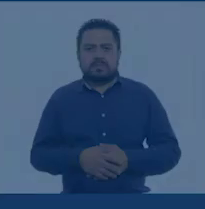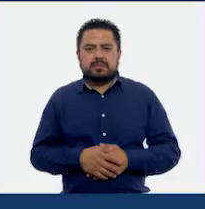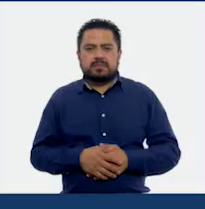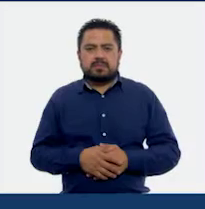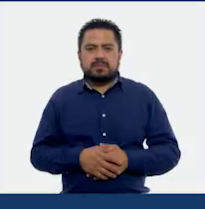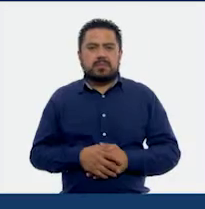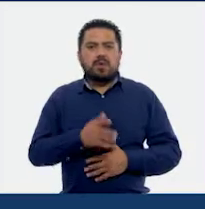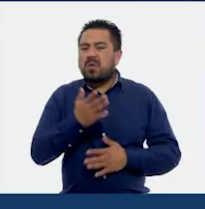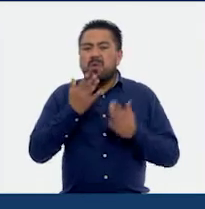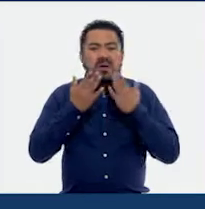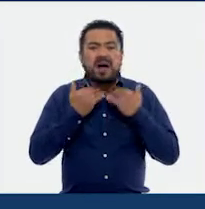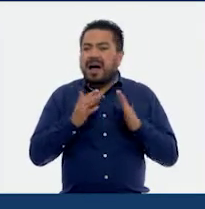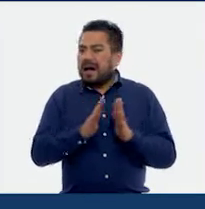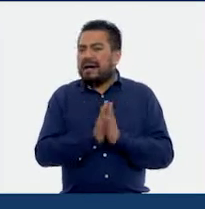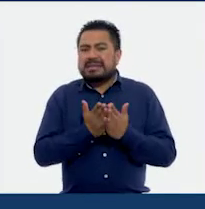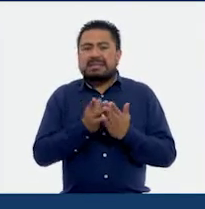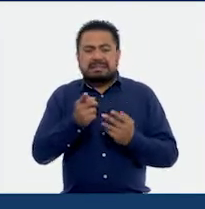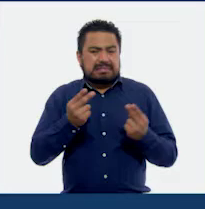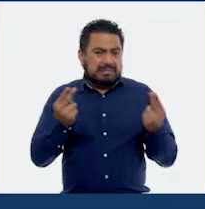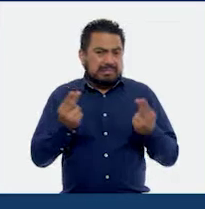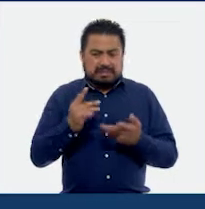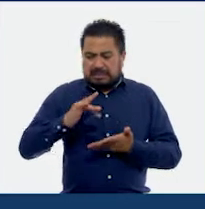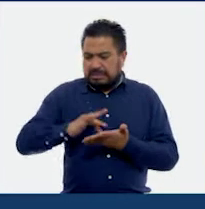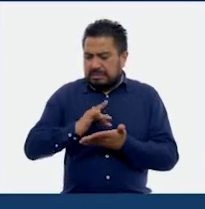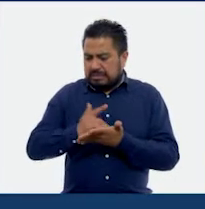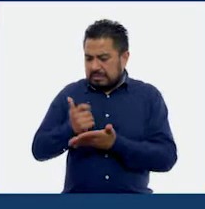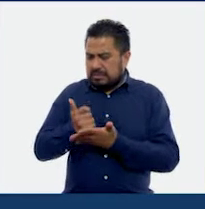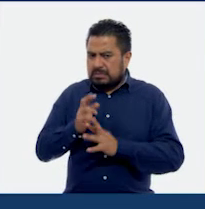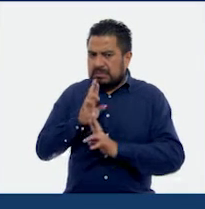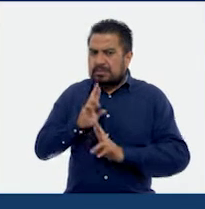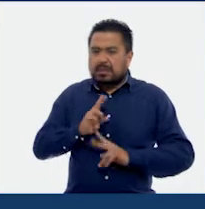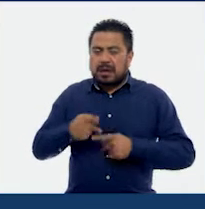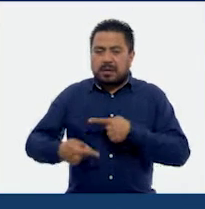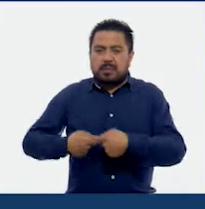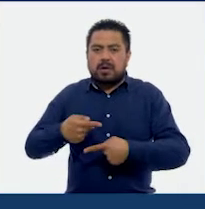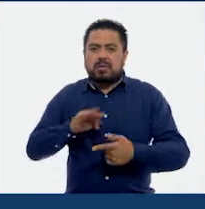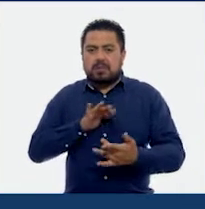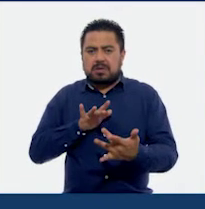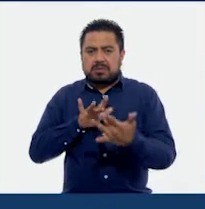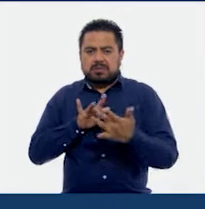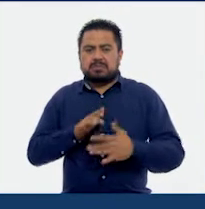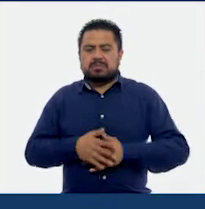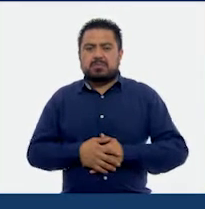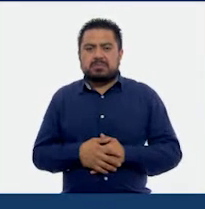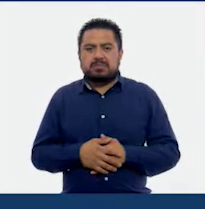Si no tienes el libro de texto o necesitas ayuda para responder las preguntas, contáctanos.